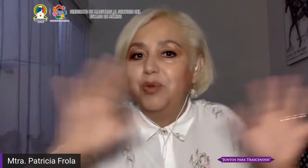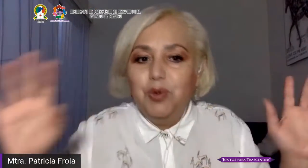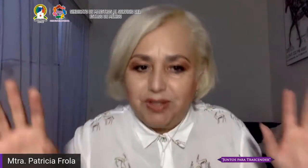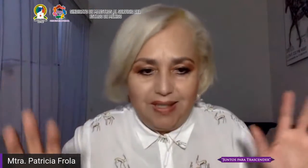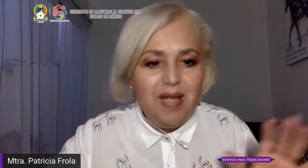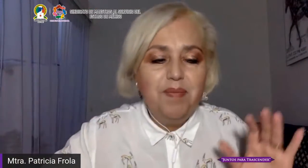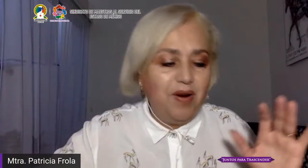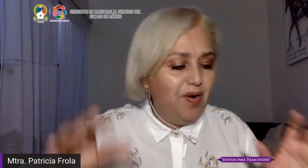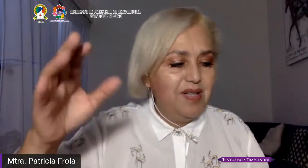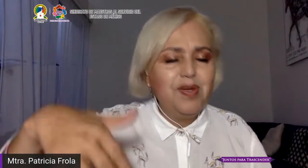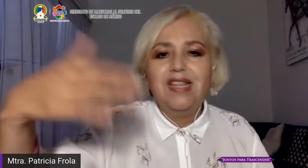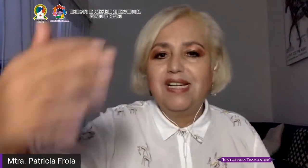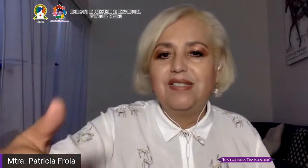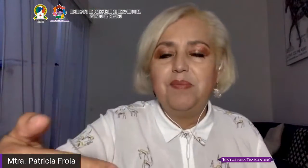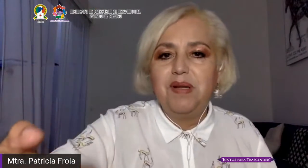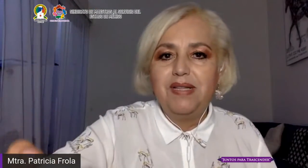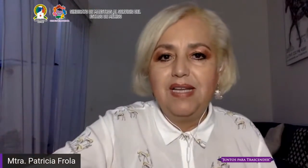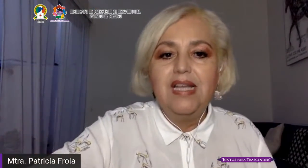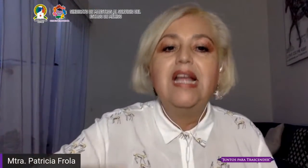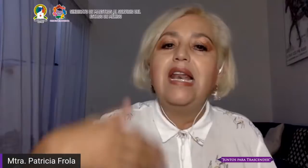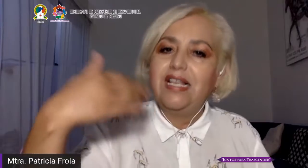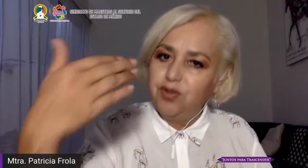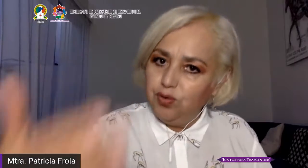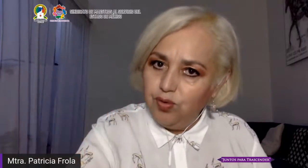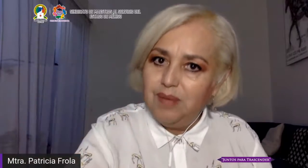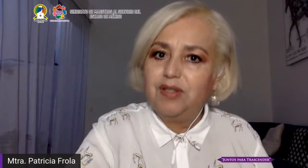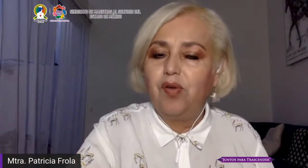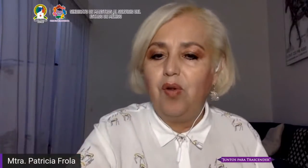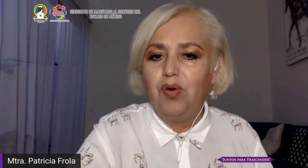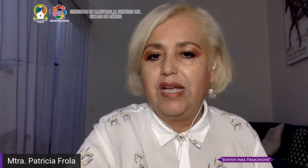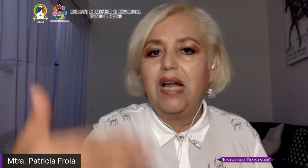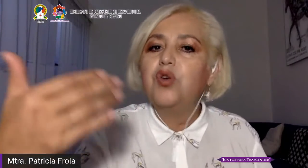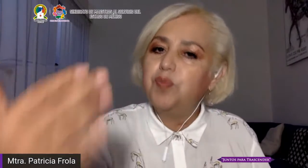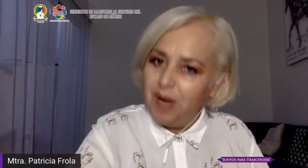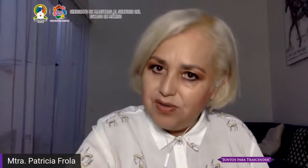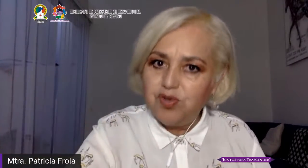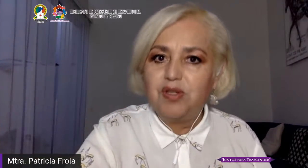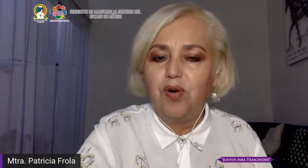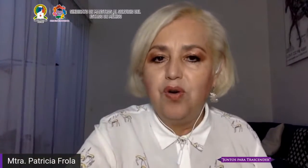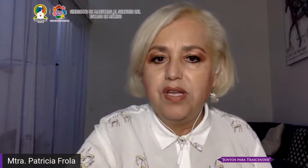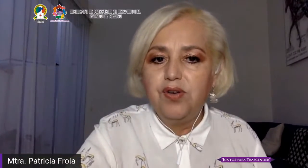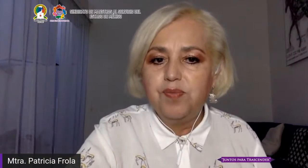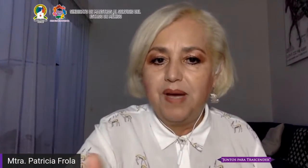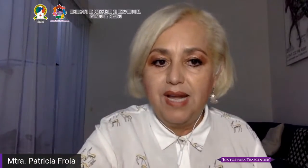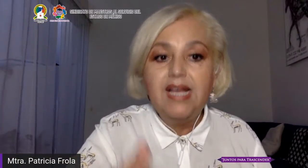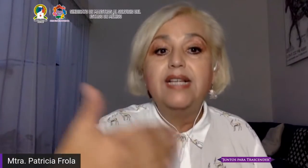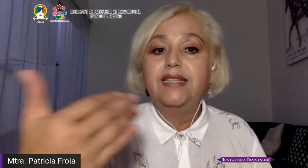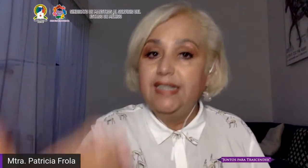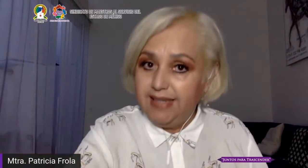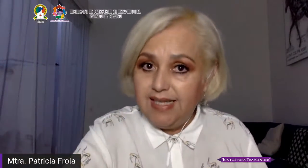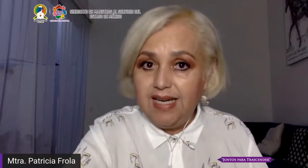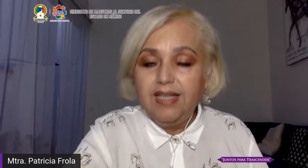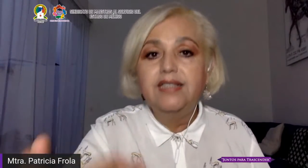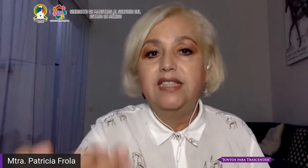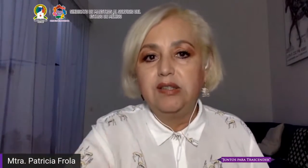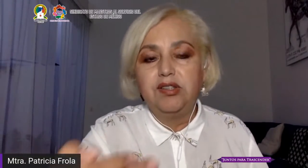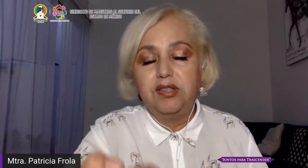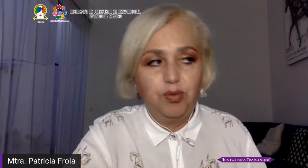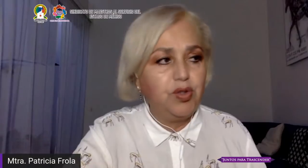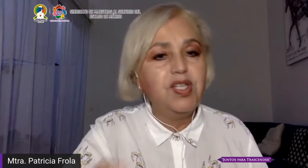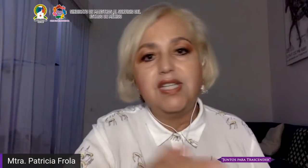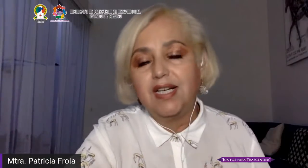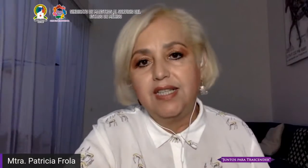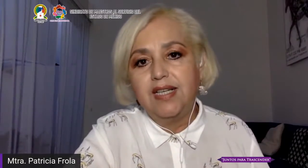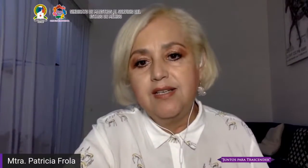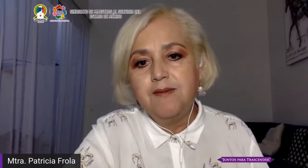agarrar la que guste pero les voy a dar simplemente la estructura metodológica los pasos metodológicos para diseñar si